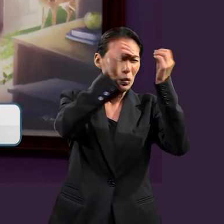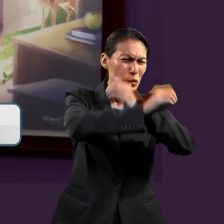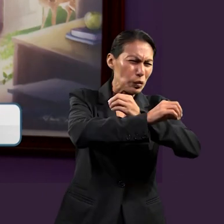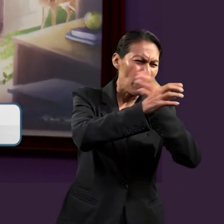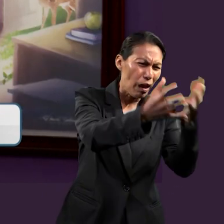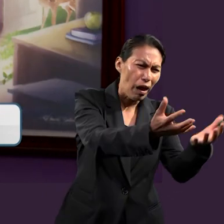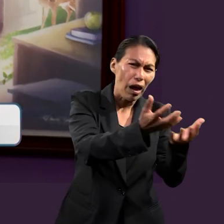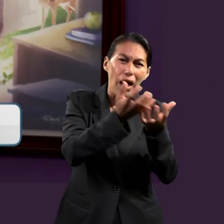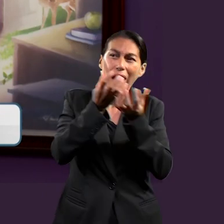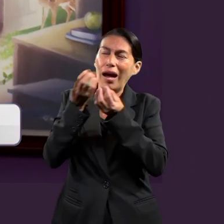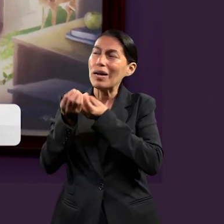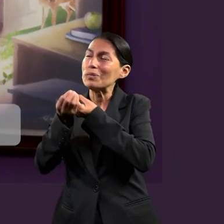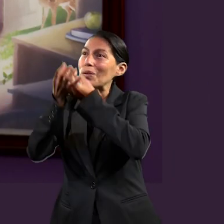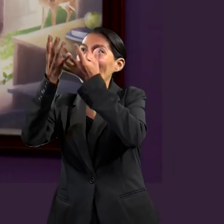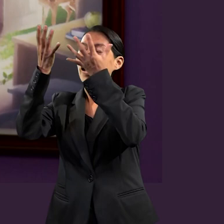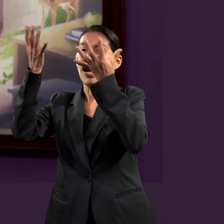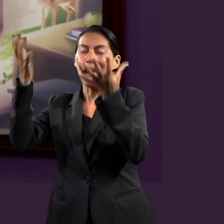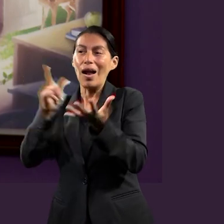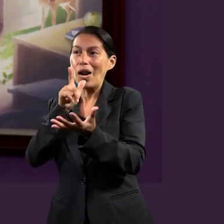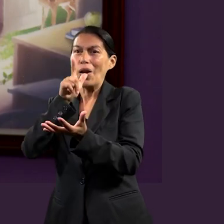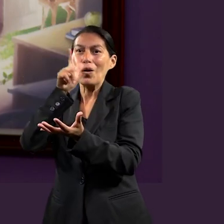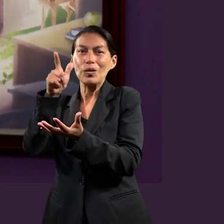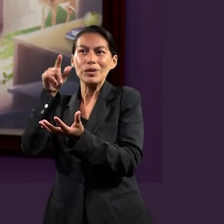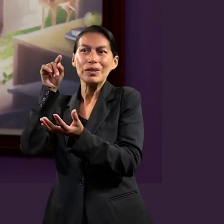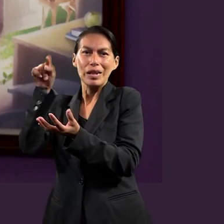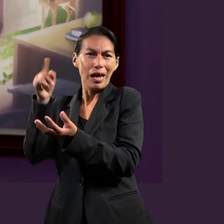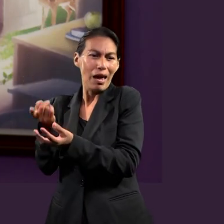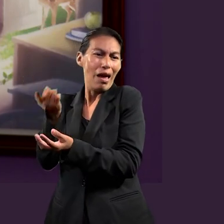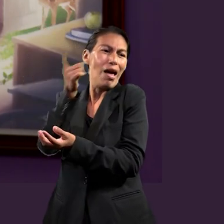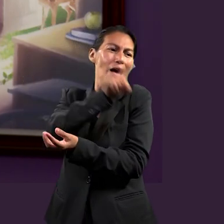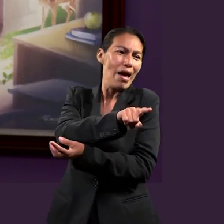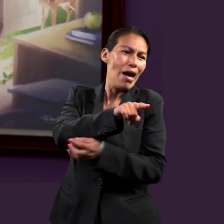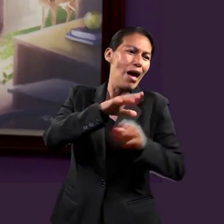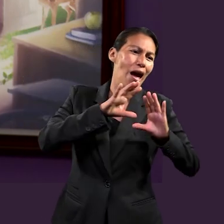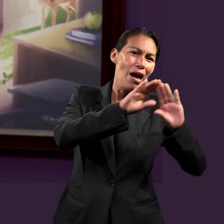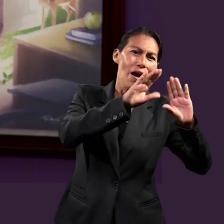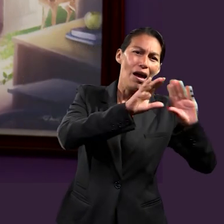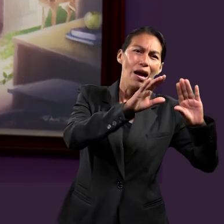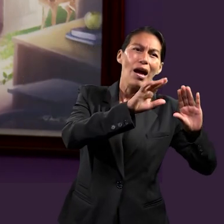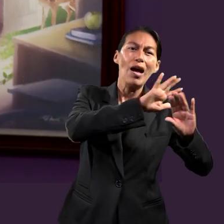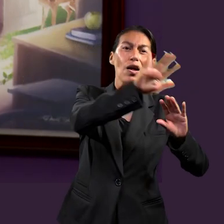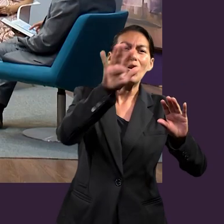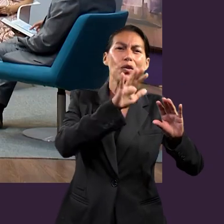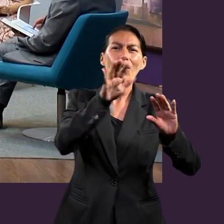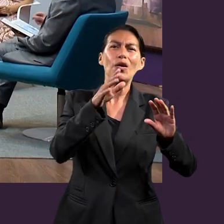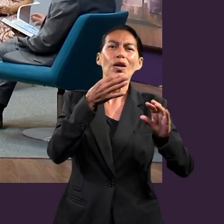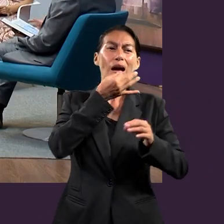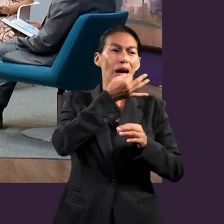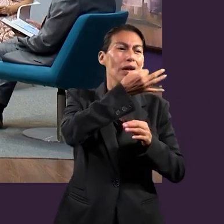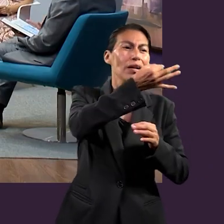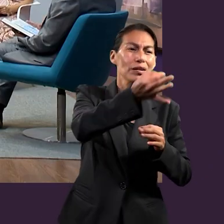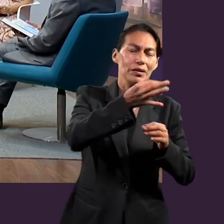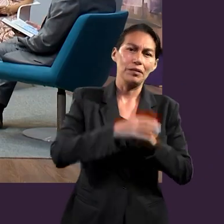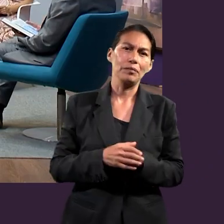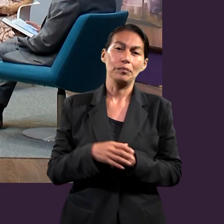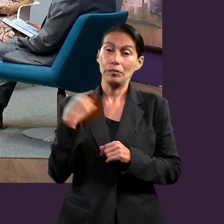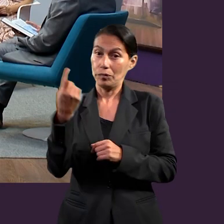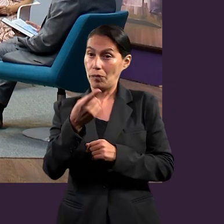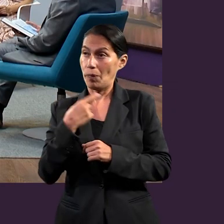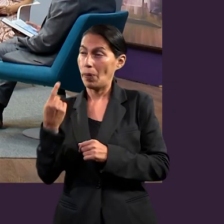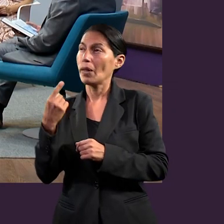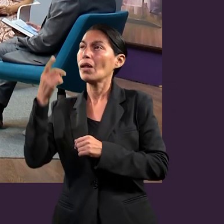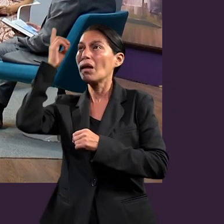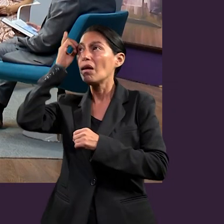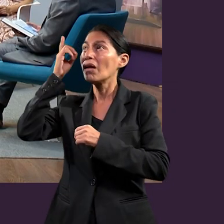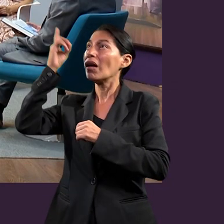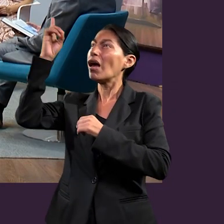que anunciéis las virtudes de aquel que os llamó de las tinieblas a su luz admirable. Creo que nosotros, como imitadores de